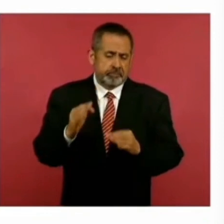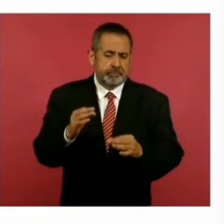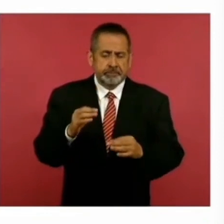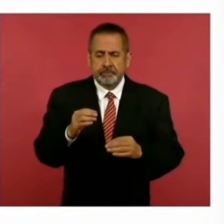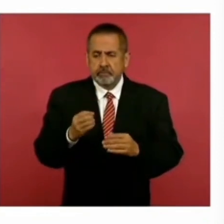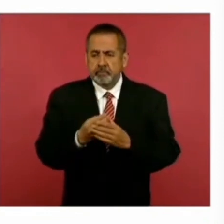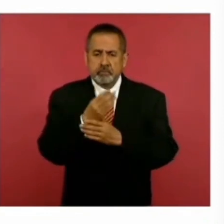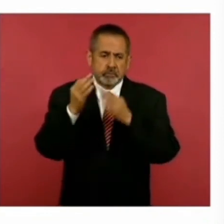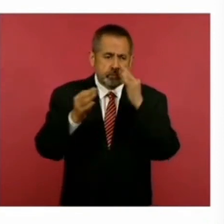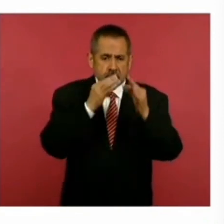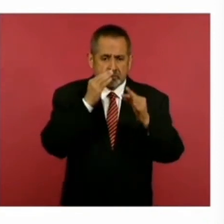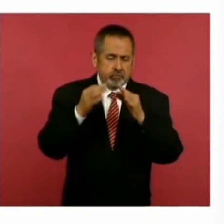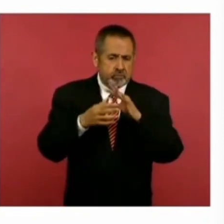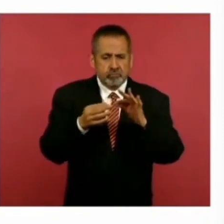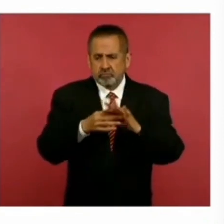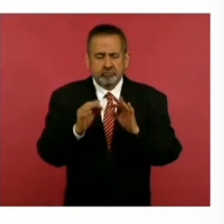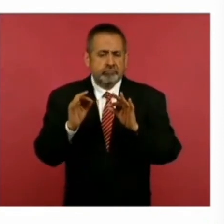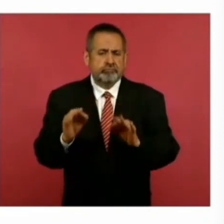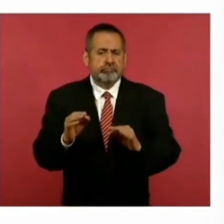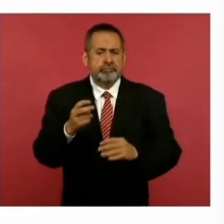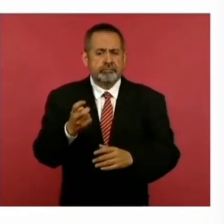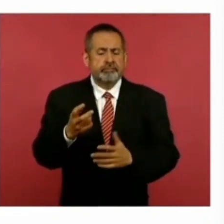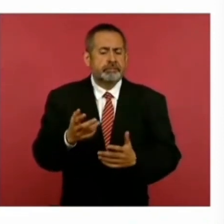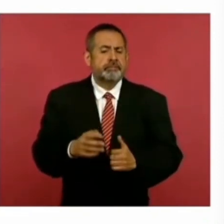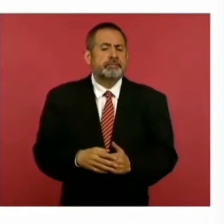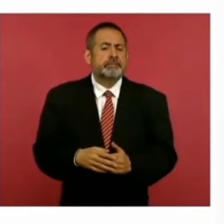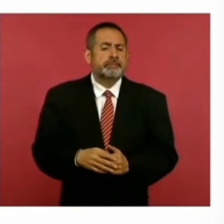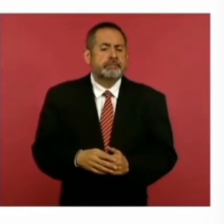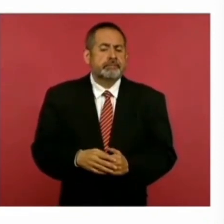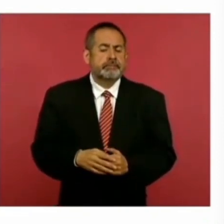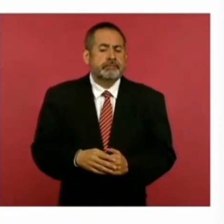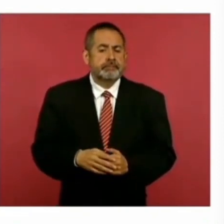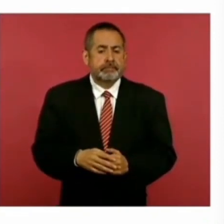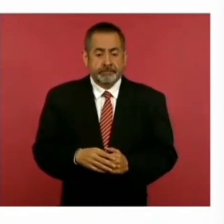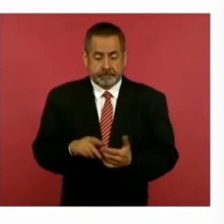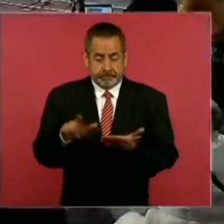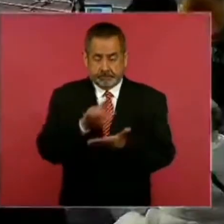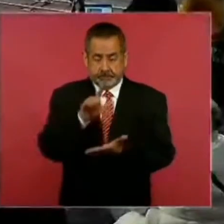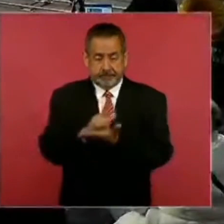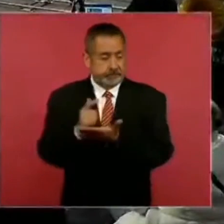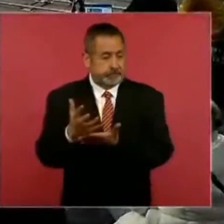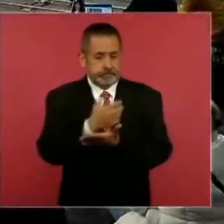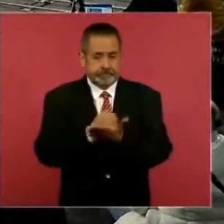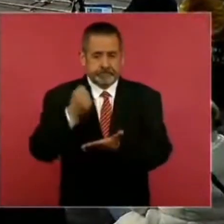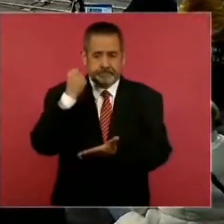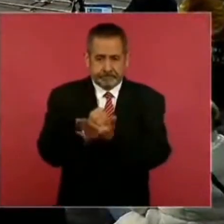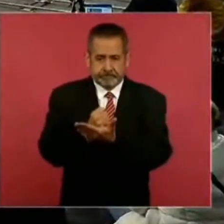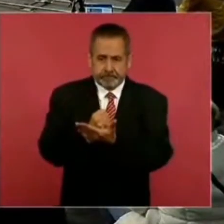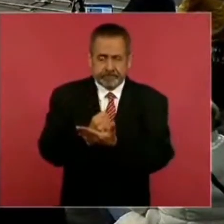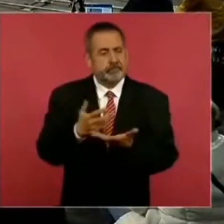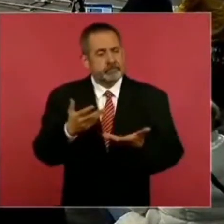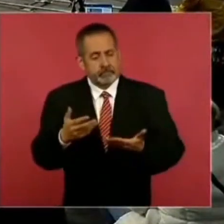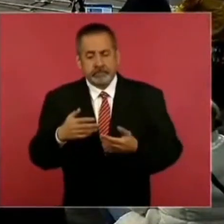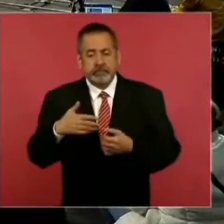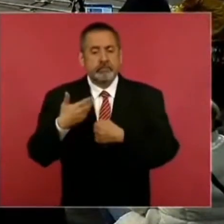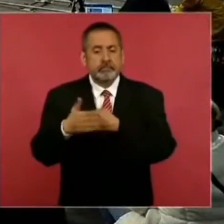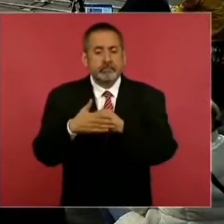noticias y se aprobó la ley de ingresos y ahora se va a aprobar el presupuesto,